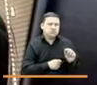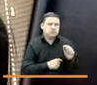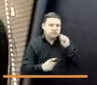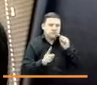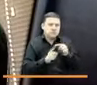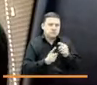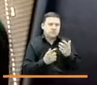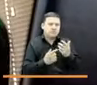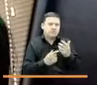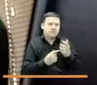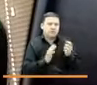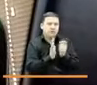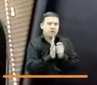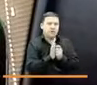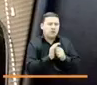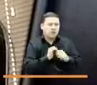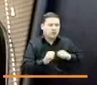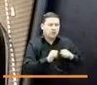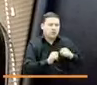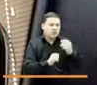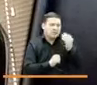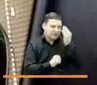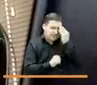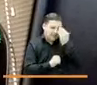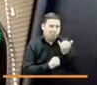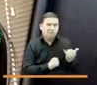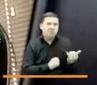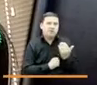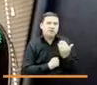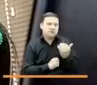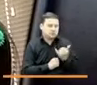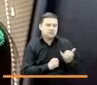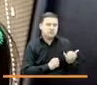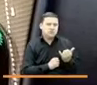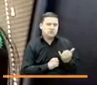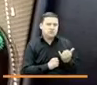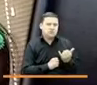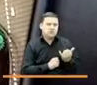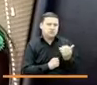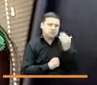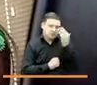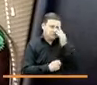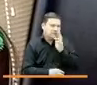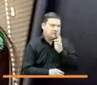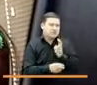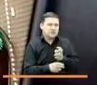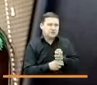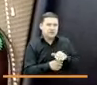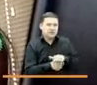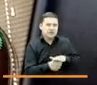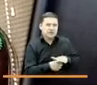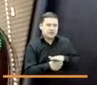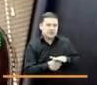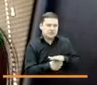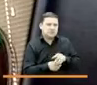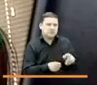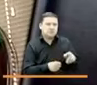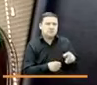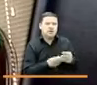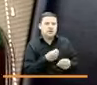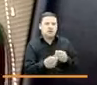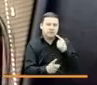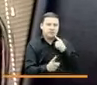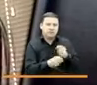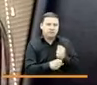a una sinergia, tanto de actores como de saberes allá, que permitieran, a pesar de lo difícil de la situación, pues, que pudiésemos hacer el